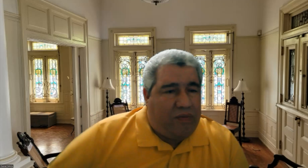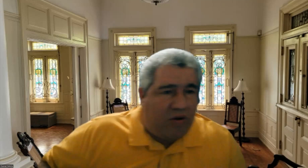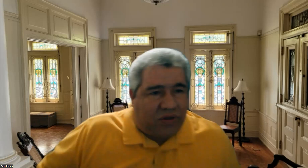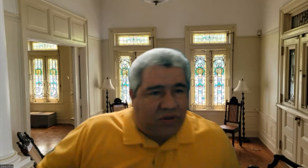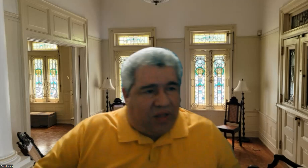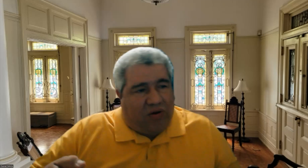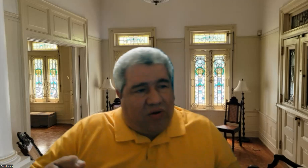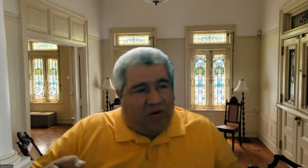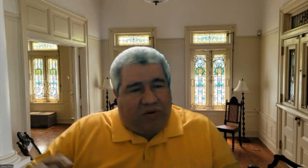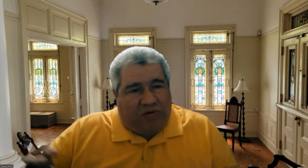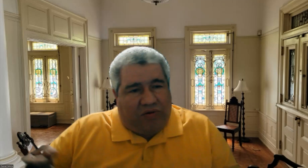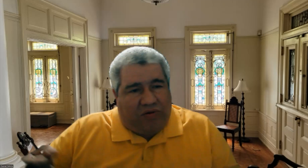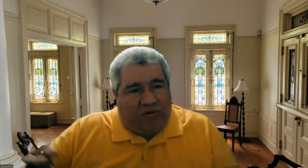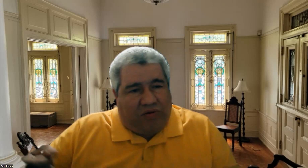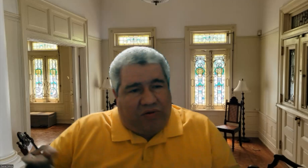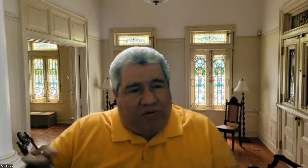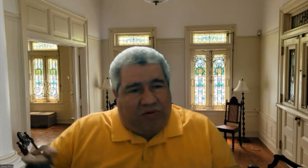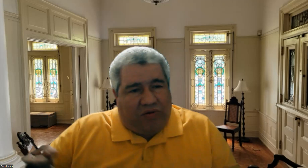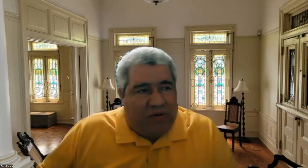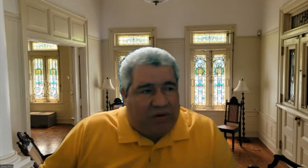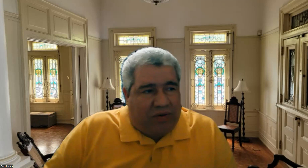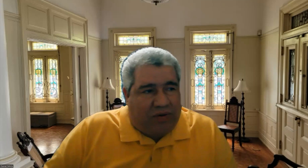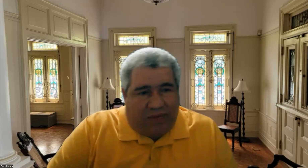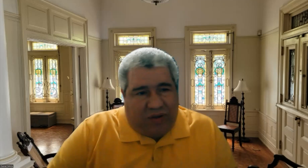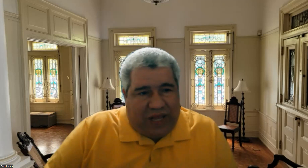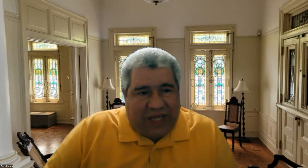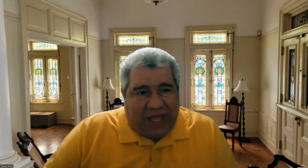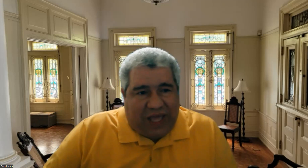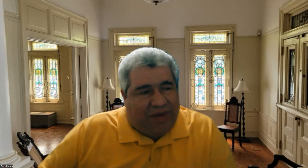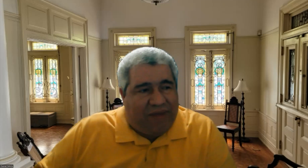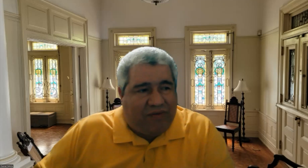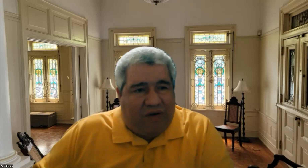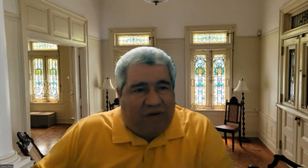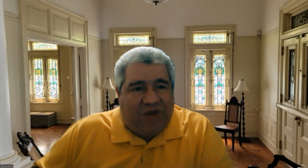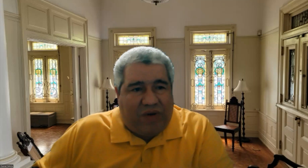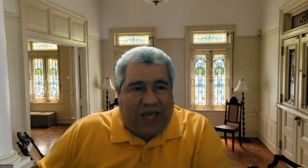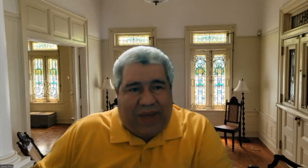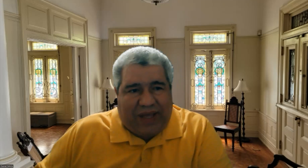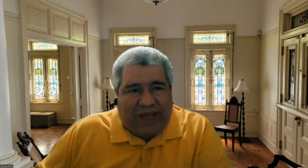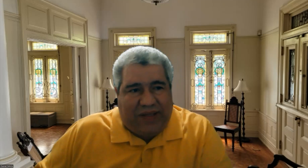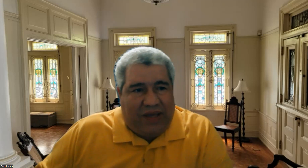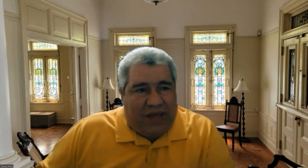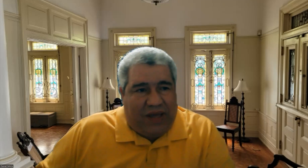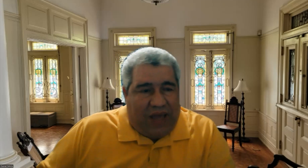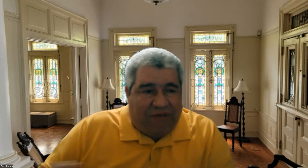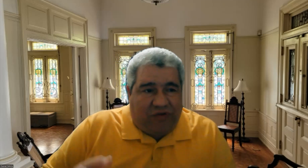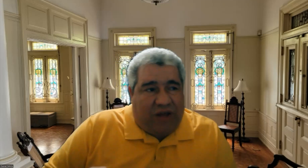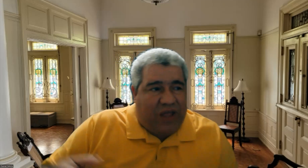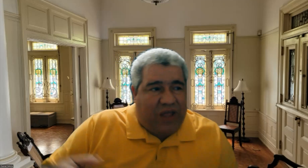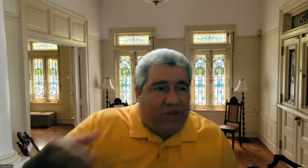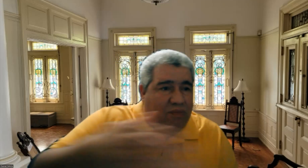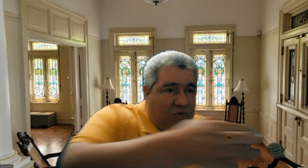como los nuestros íbaros los campesinos como lo mencioné en la charla iban llevando a los enfermos en la hamaca hay